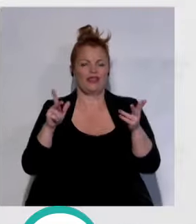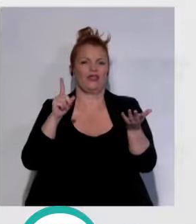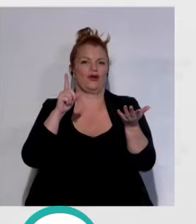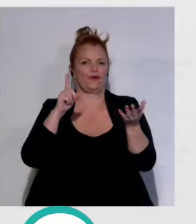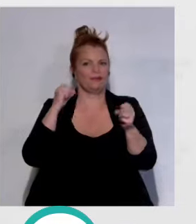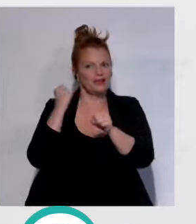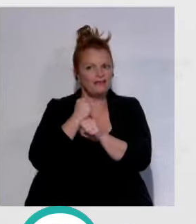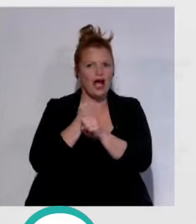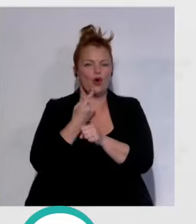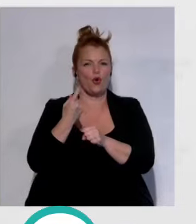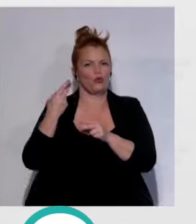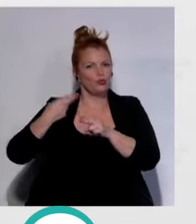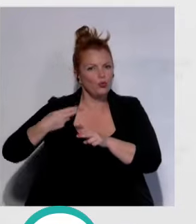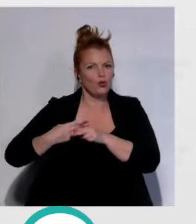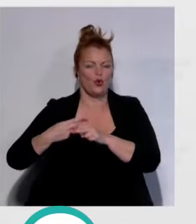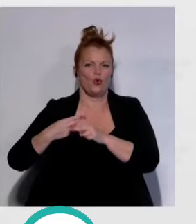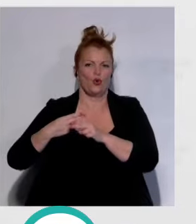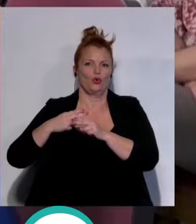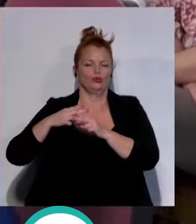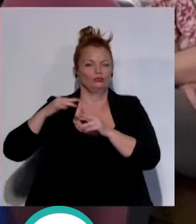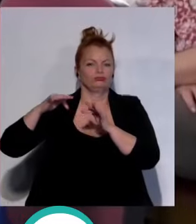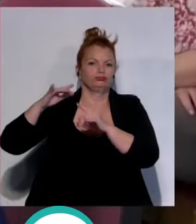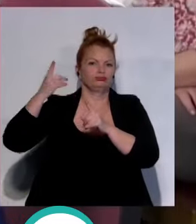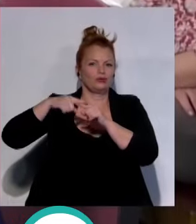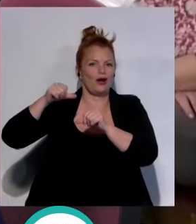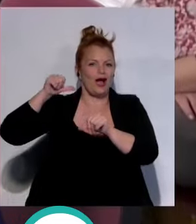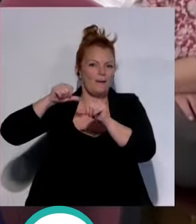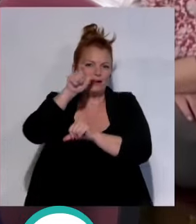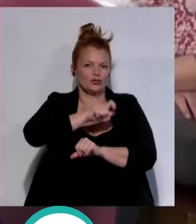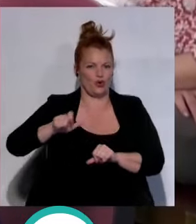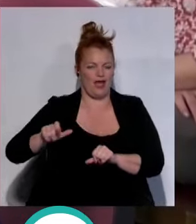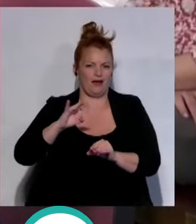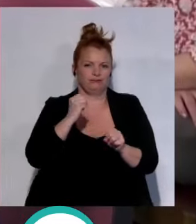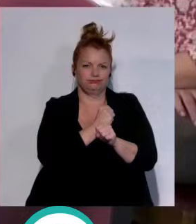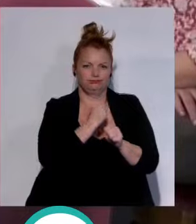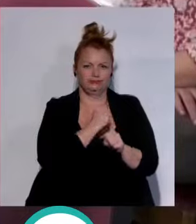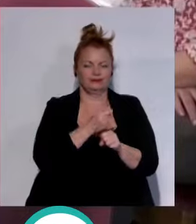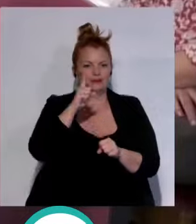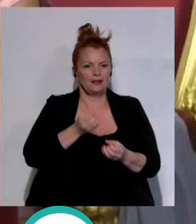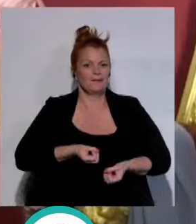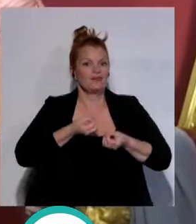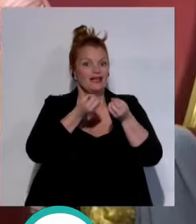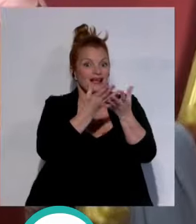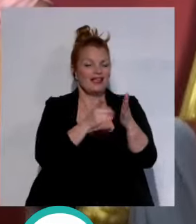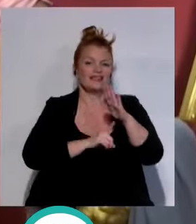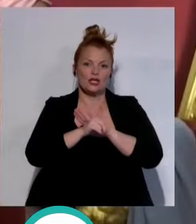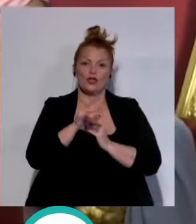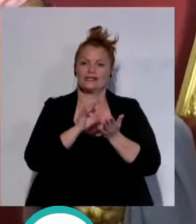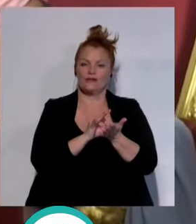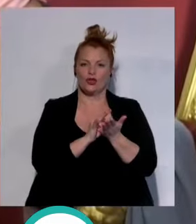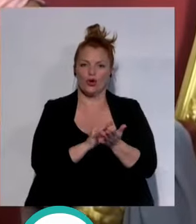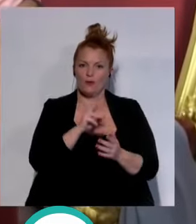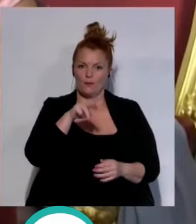por el trabajo, por el sacrificio de otros que pasaron antes. También queremos poner de relieve el desarrollo de servicios que hoy